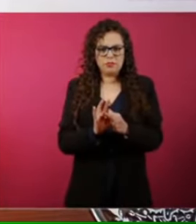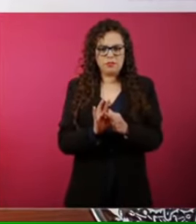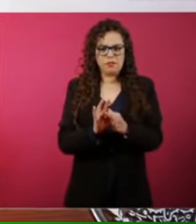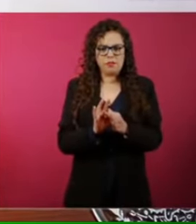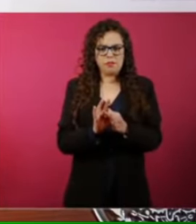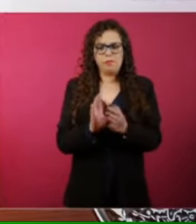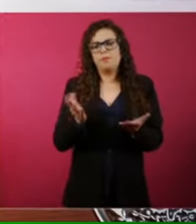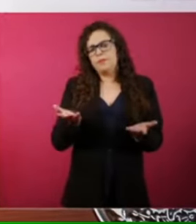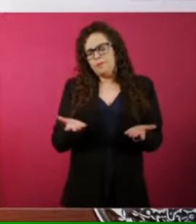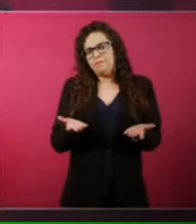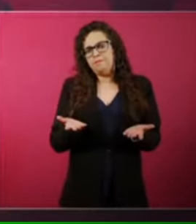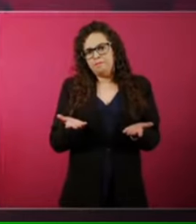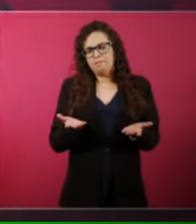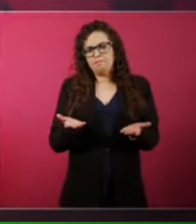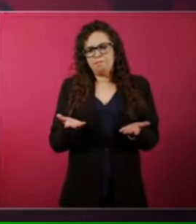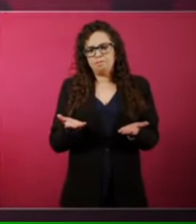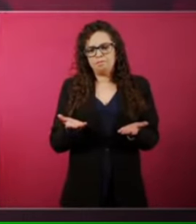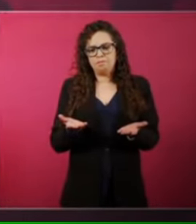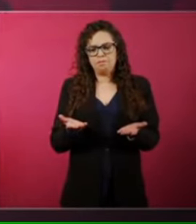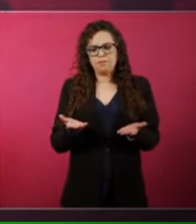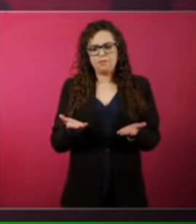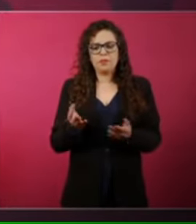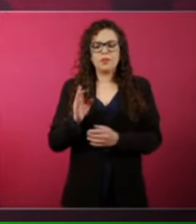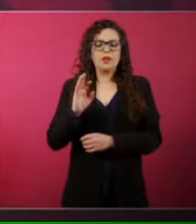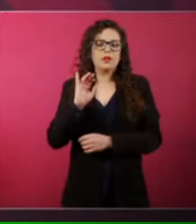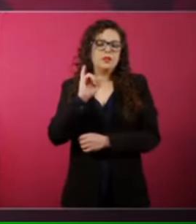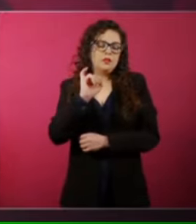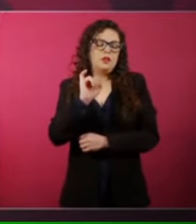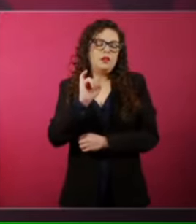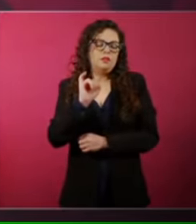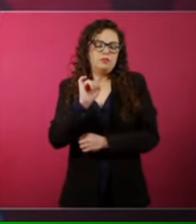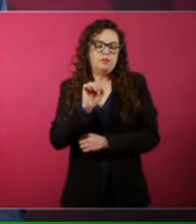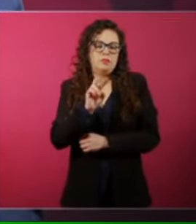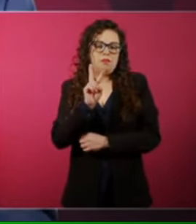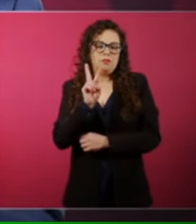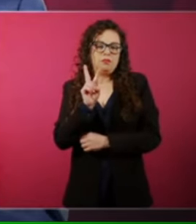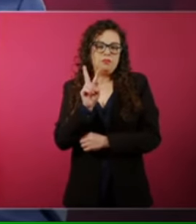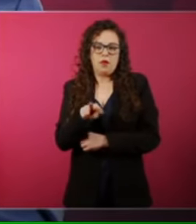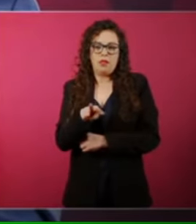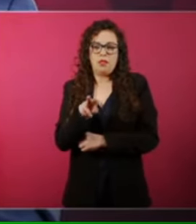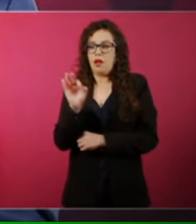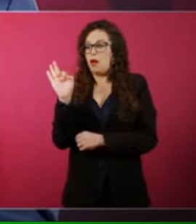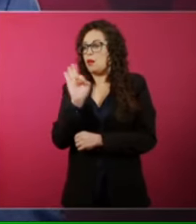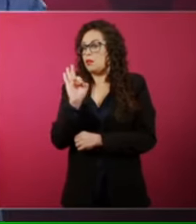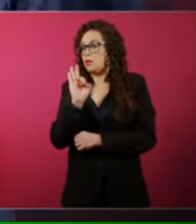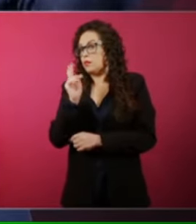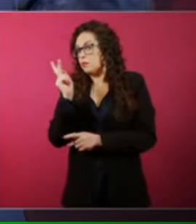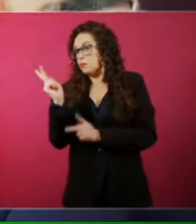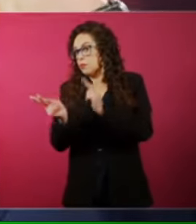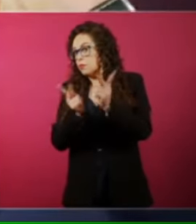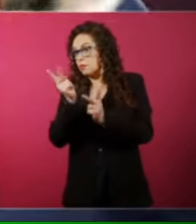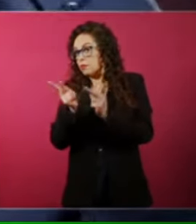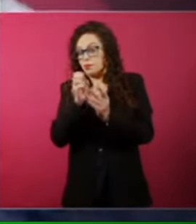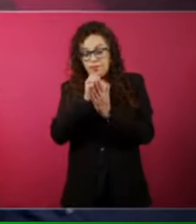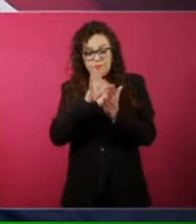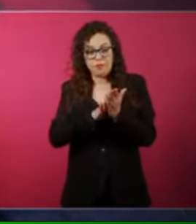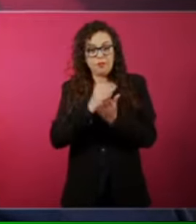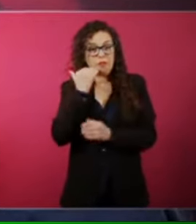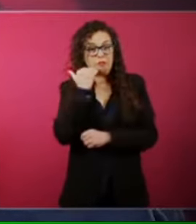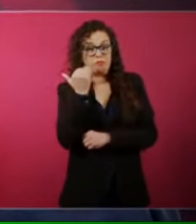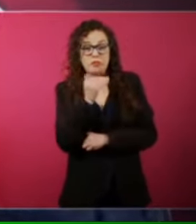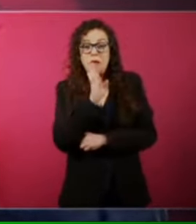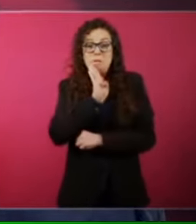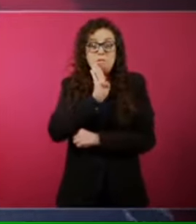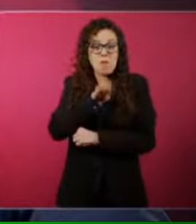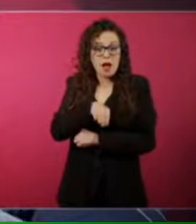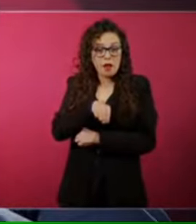claro si se hace mal si se escucharía pues no pero si se hace bien